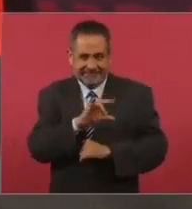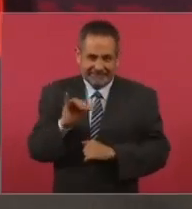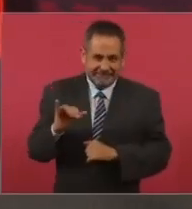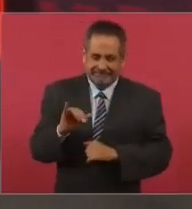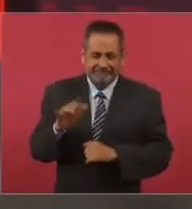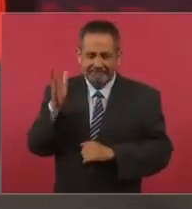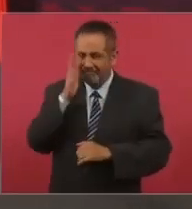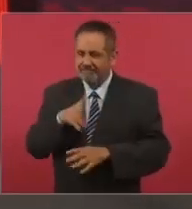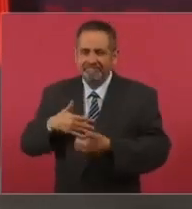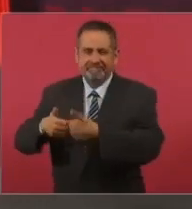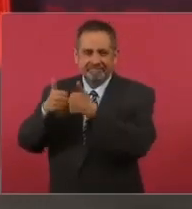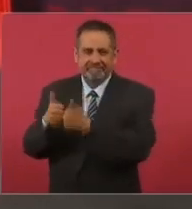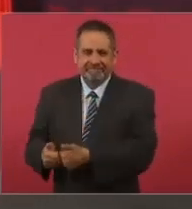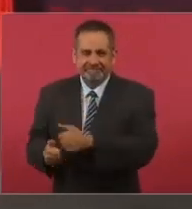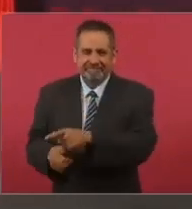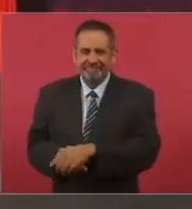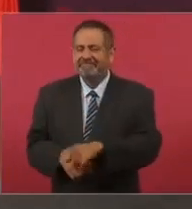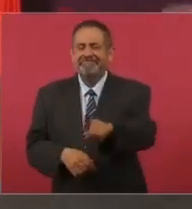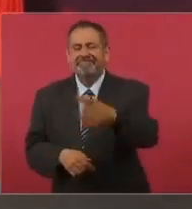La jefatura de gobierno.